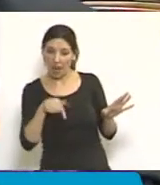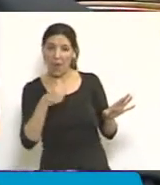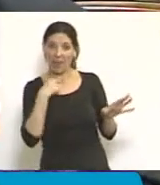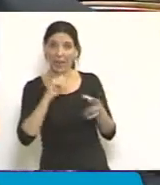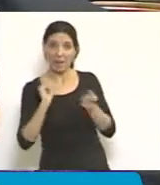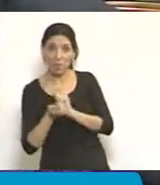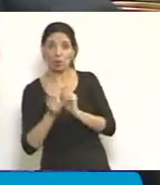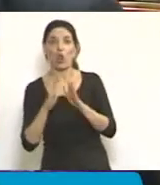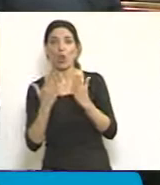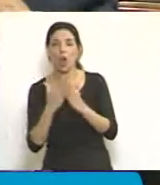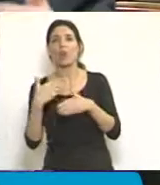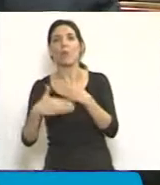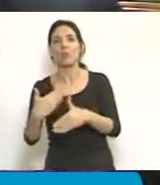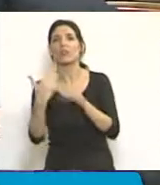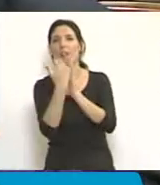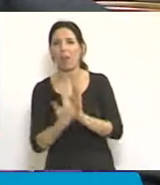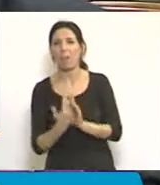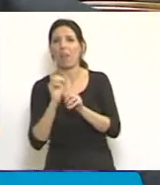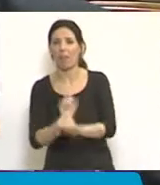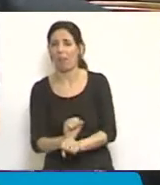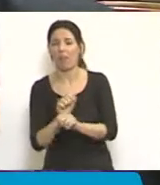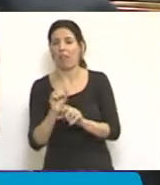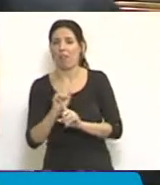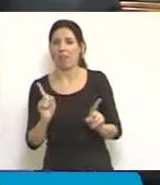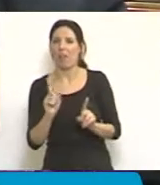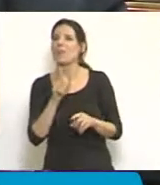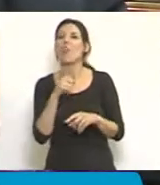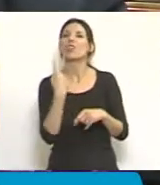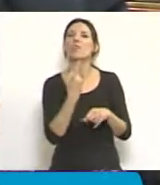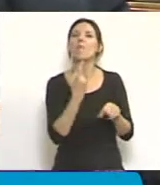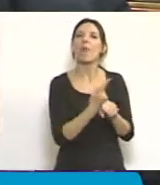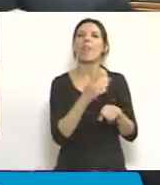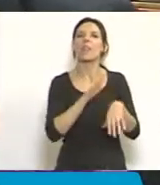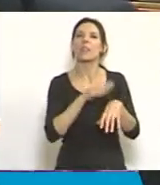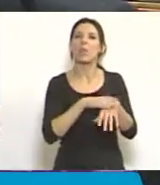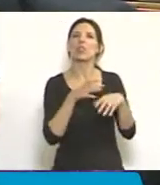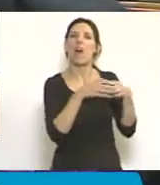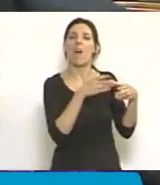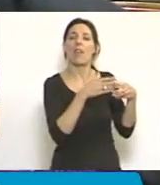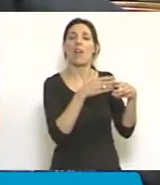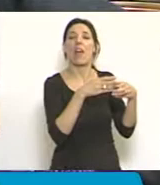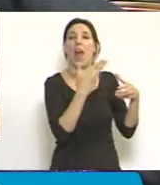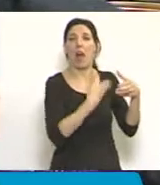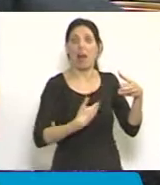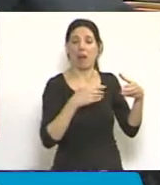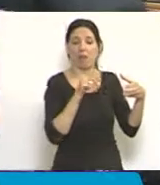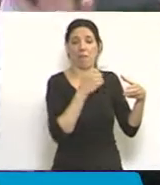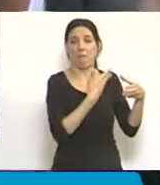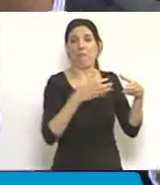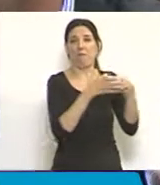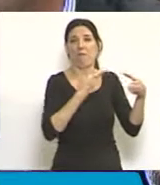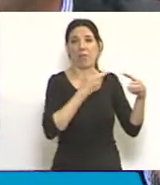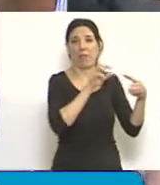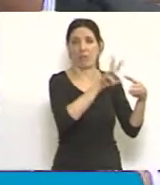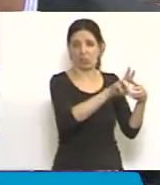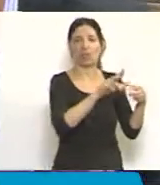Código Fiscal Penal. No se lo podemos atribuir al oficialismo porque esa es una discusión de fondo. Nosotros tenemos una Constitución donde está